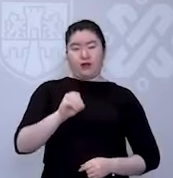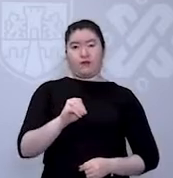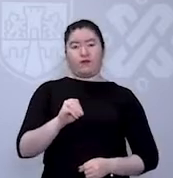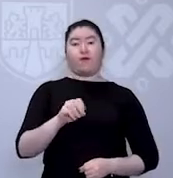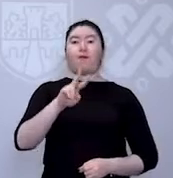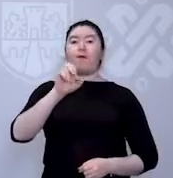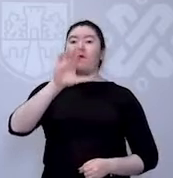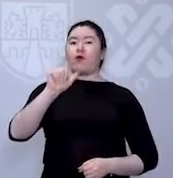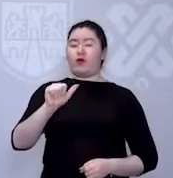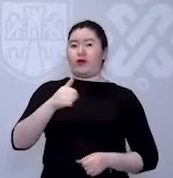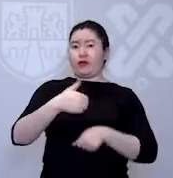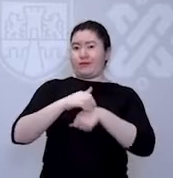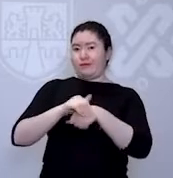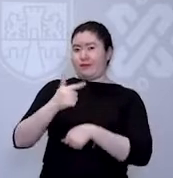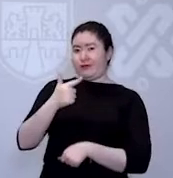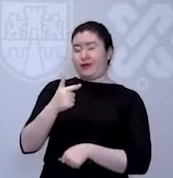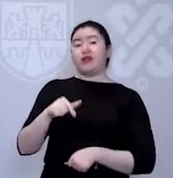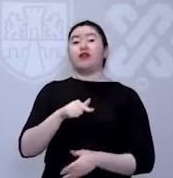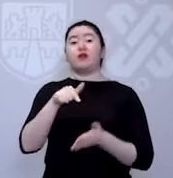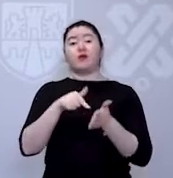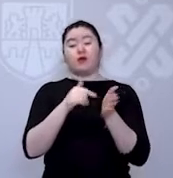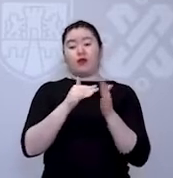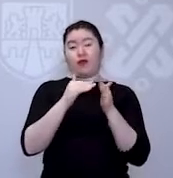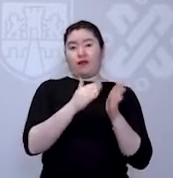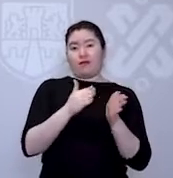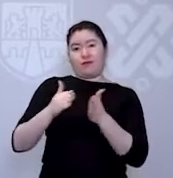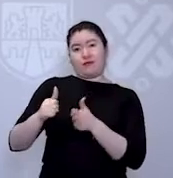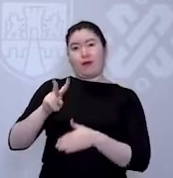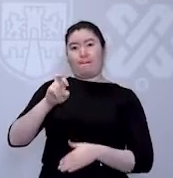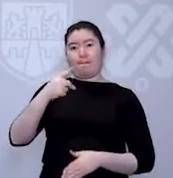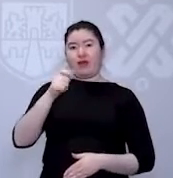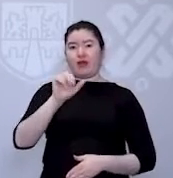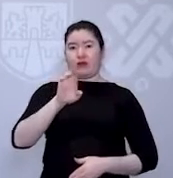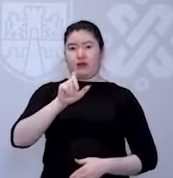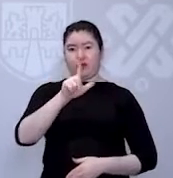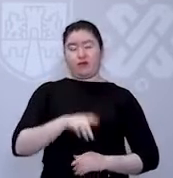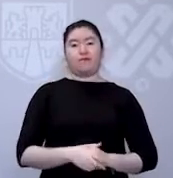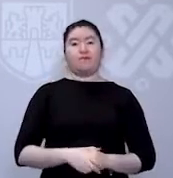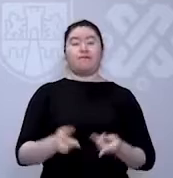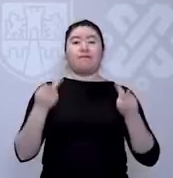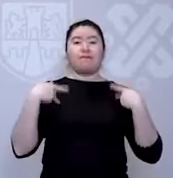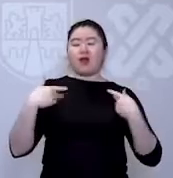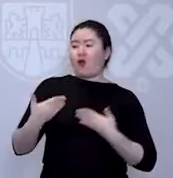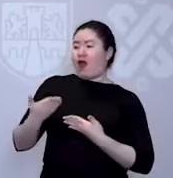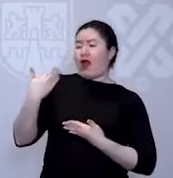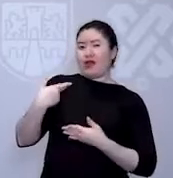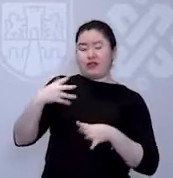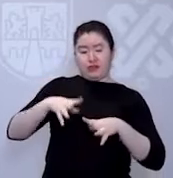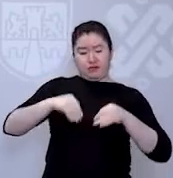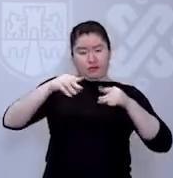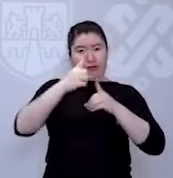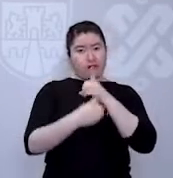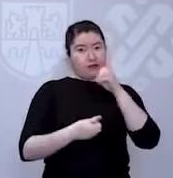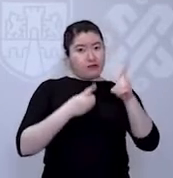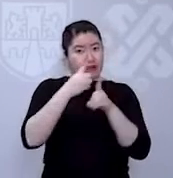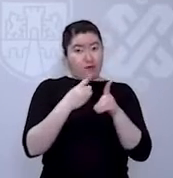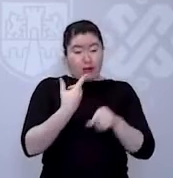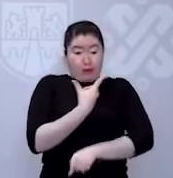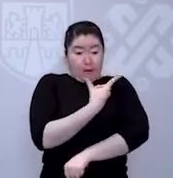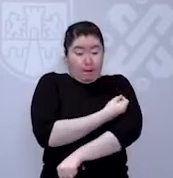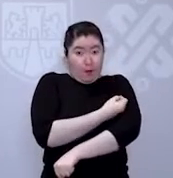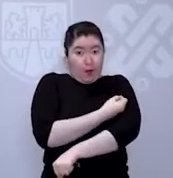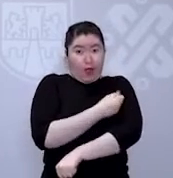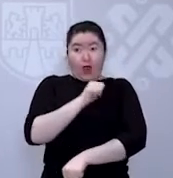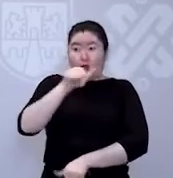Unidad Militar El Belger. Las personas que recibieron su primera dosis en el Palacio de los Deportes pueden acudir a